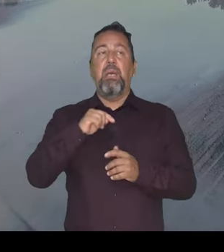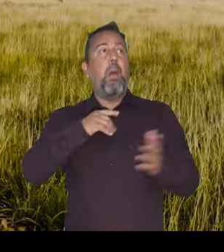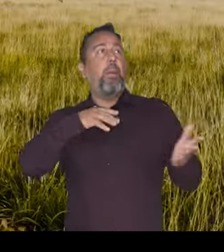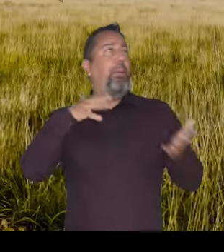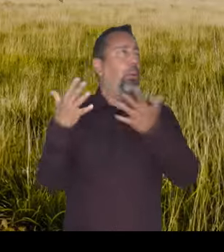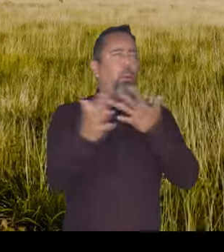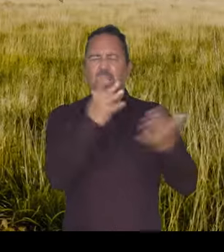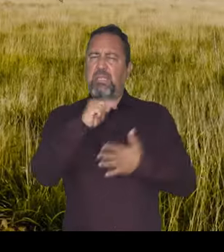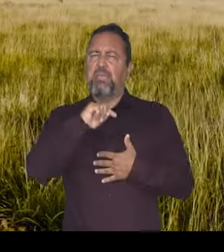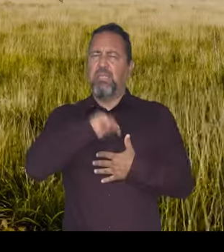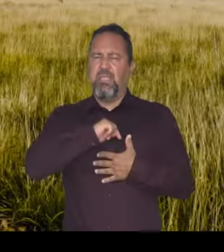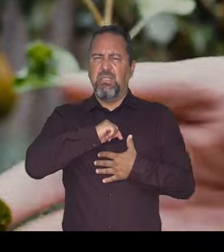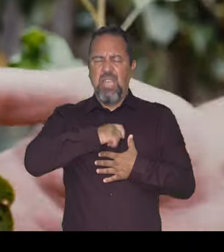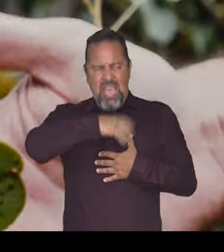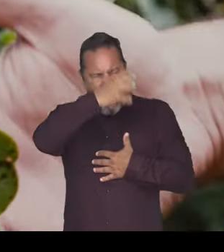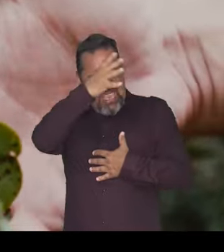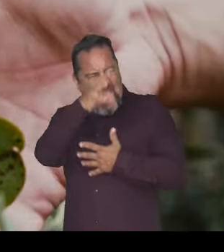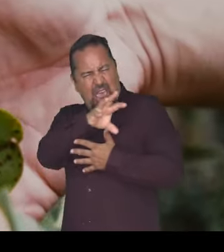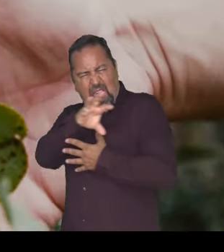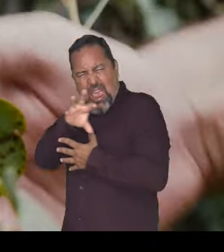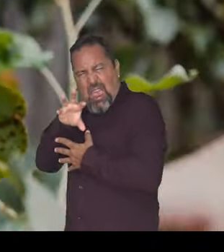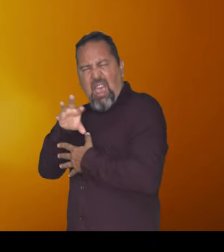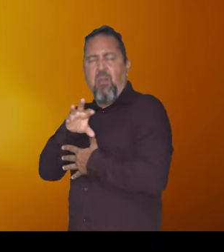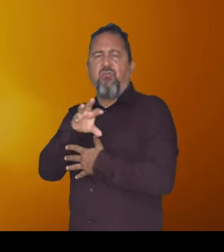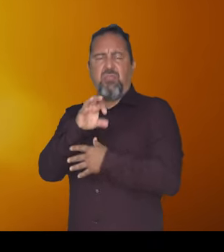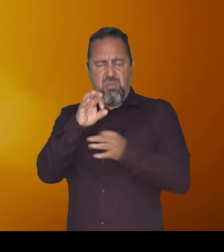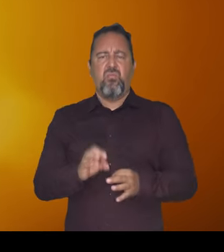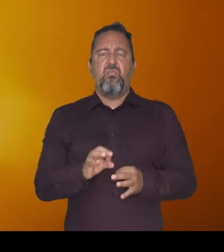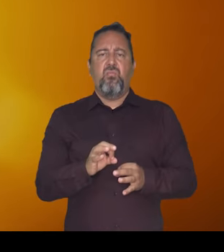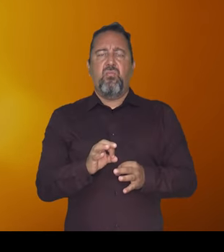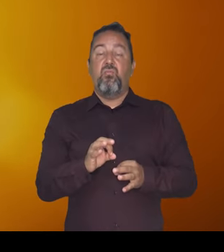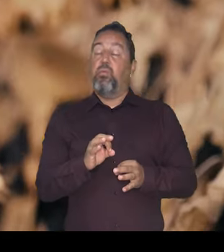que sentirás o vento, que fará calor.